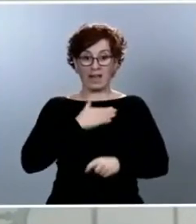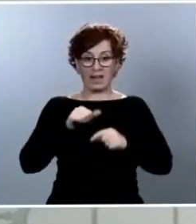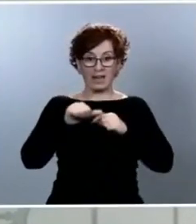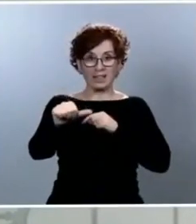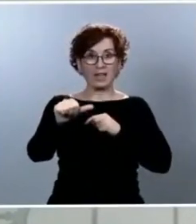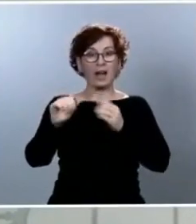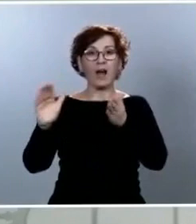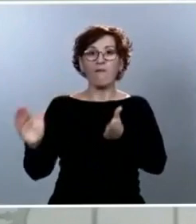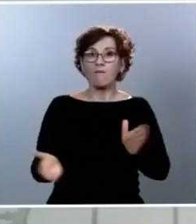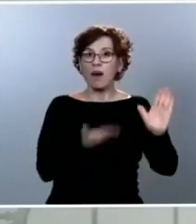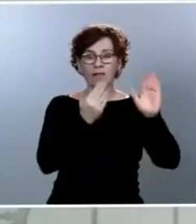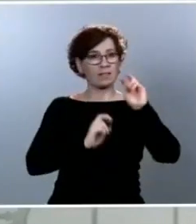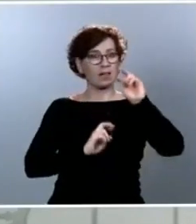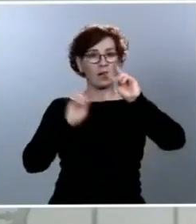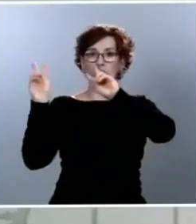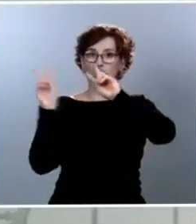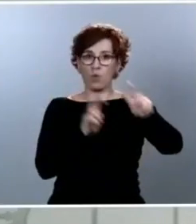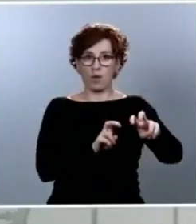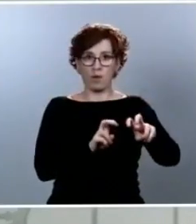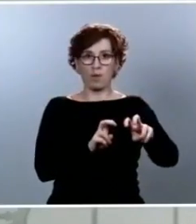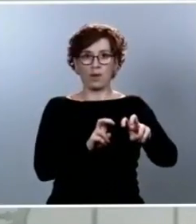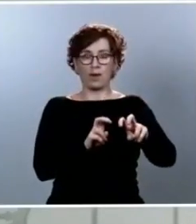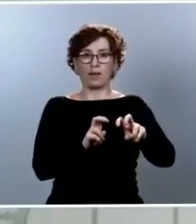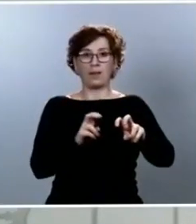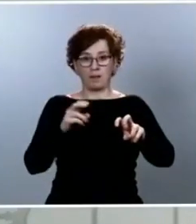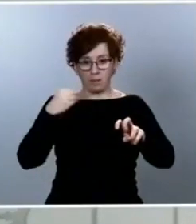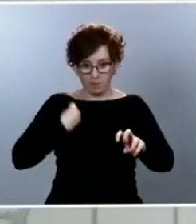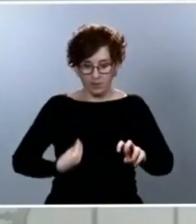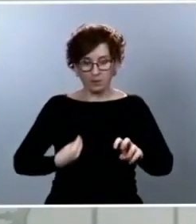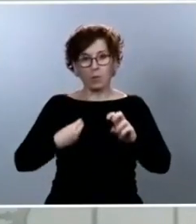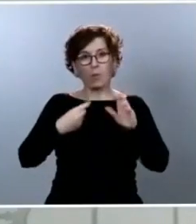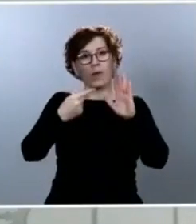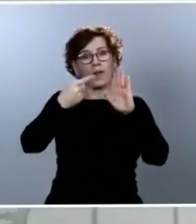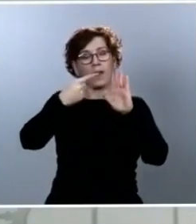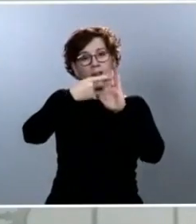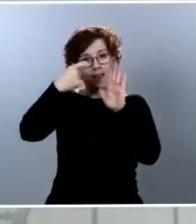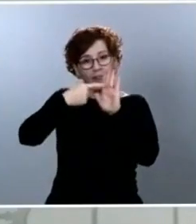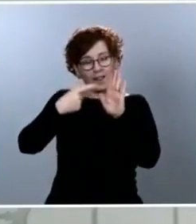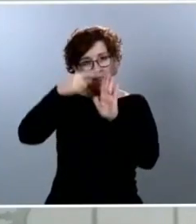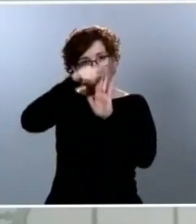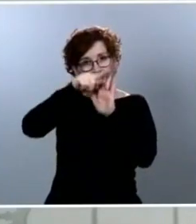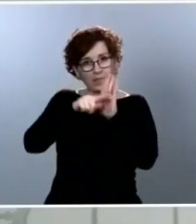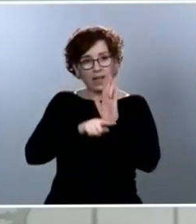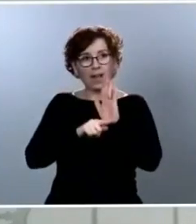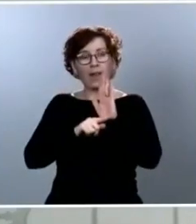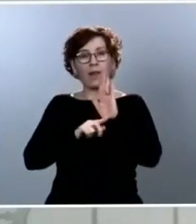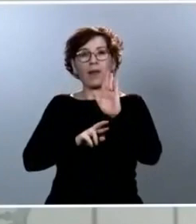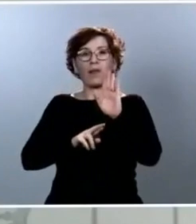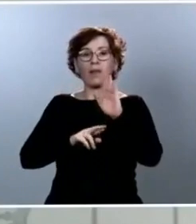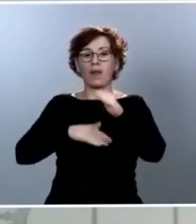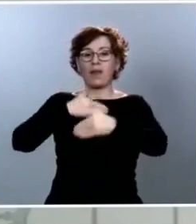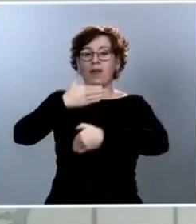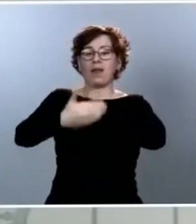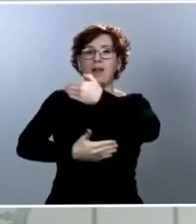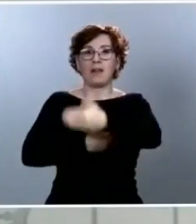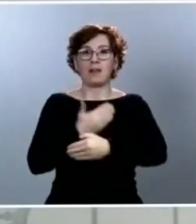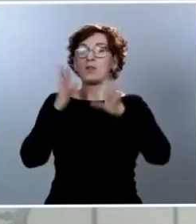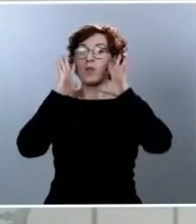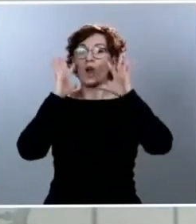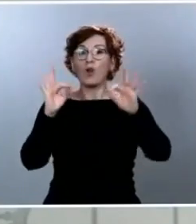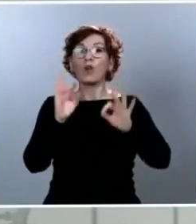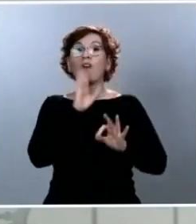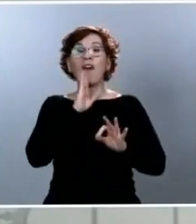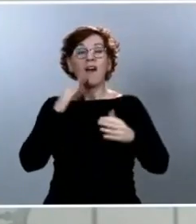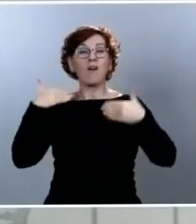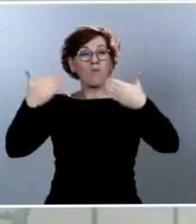de desescalada, de recuperación de una nueva normalidad y, en consecuencia, los portavoces, pues, lógicamente, tienen que